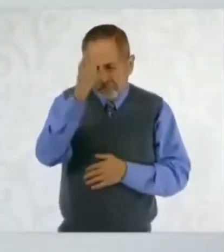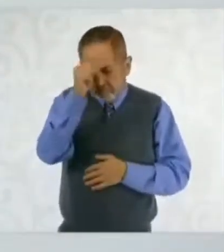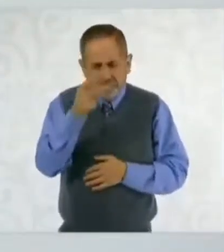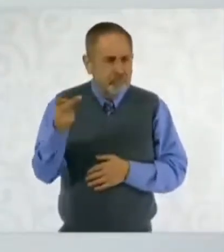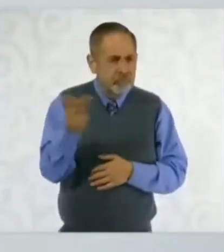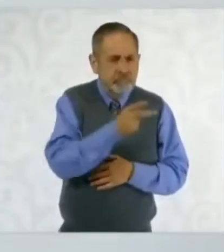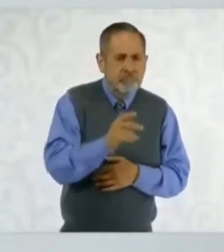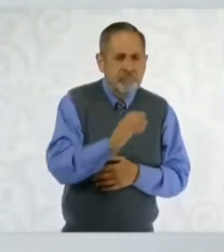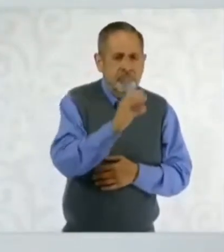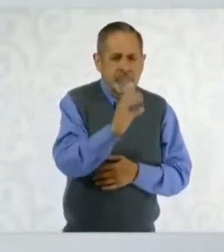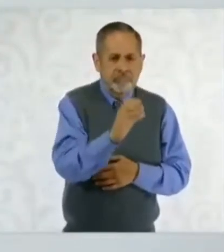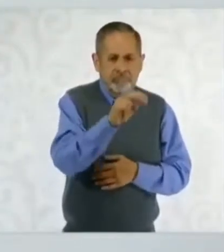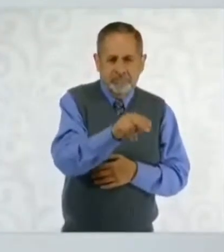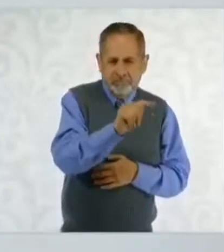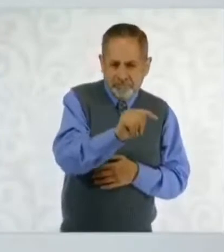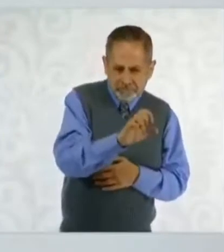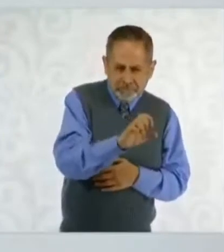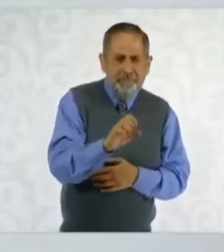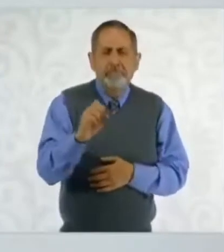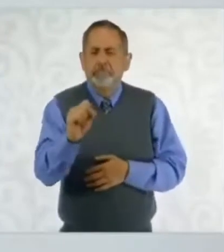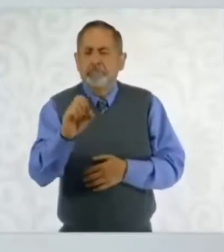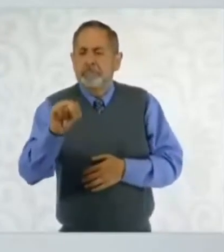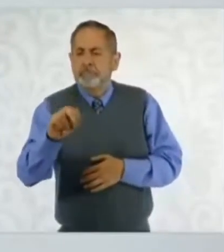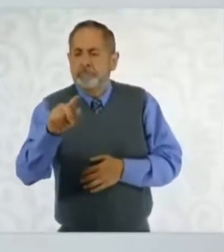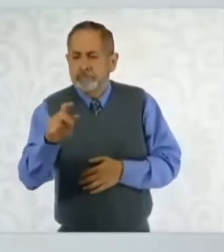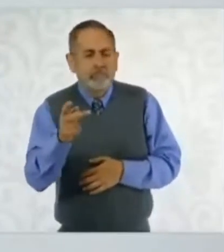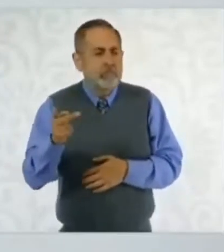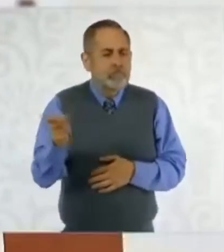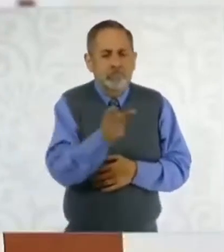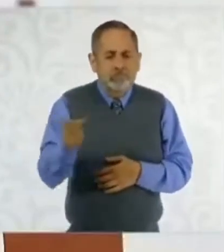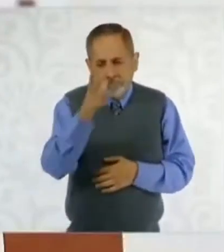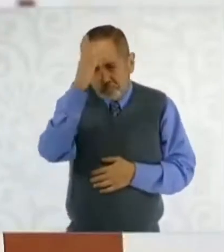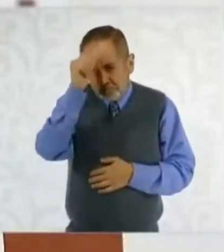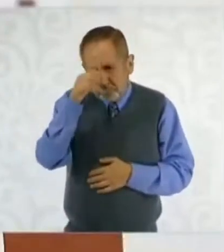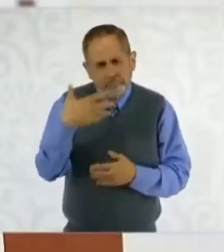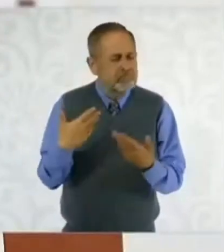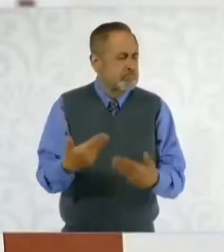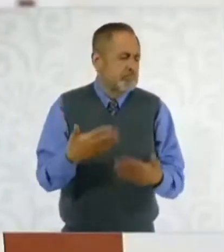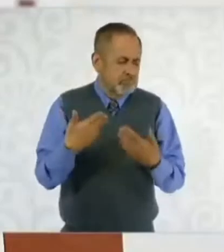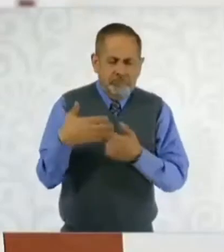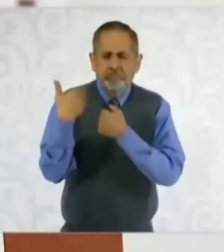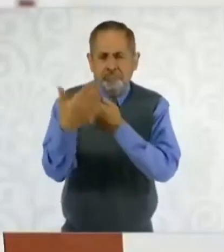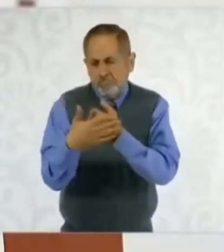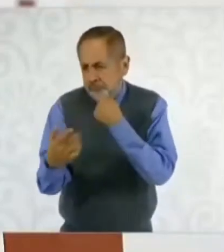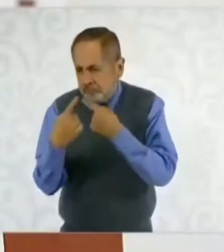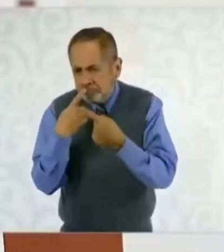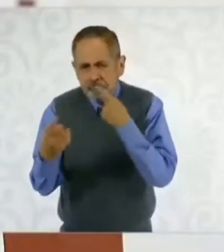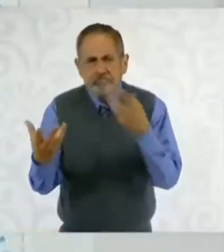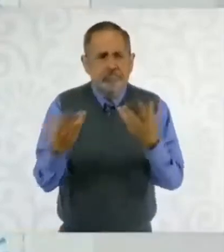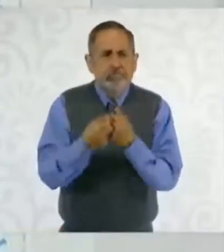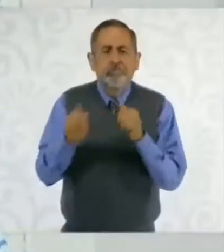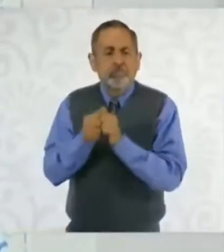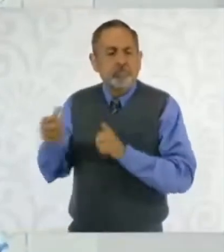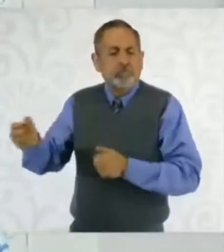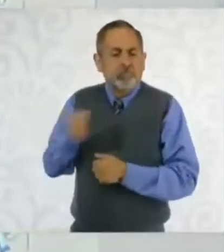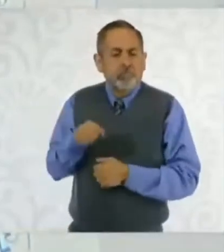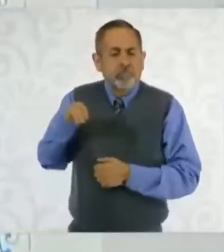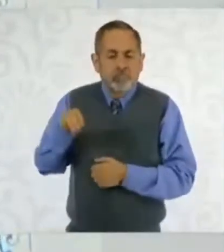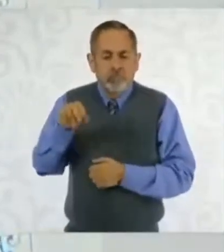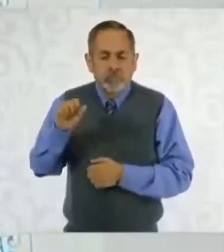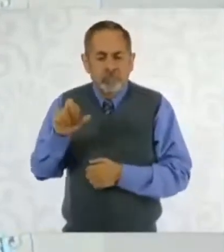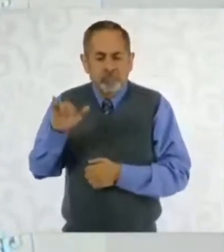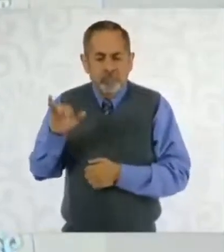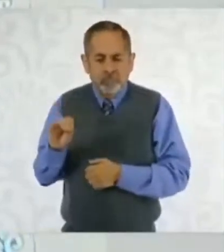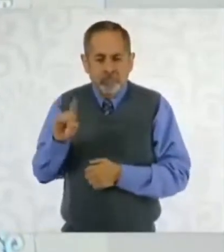la CENTE como el CENTE. En estos casos, entonces, siempre el diálogo y va a estar ahí Mario Delgado atendiendo